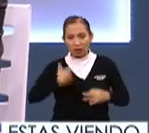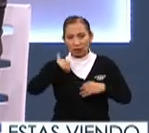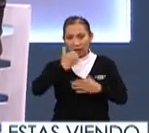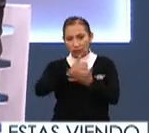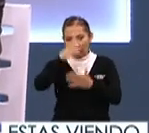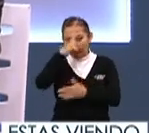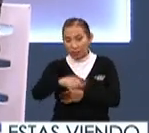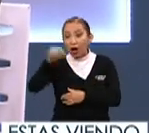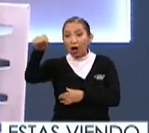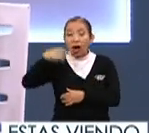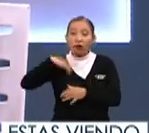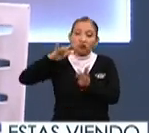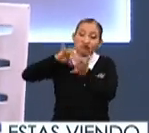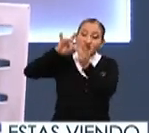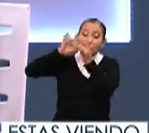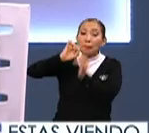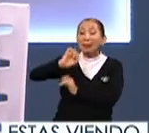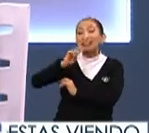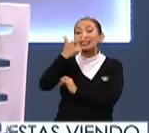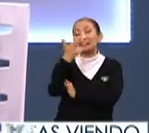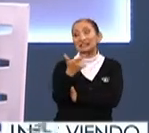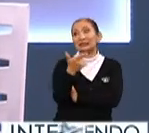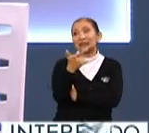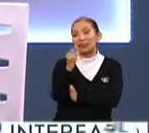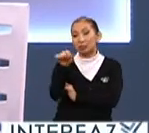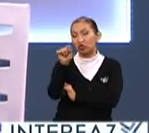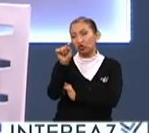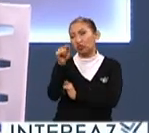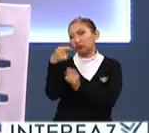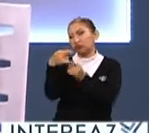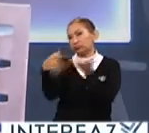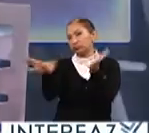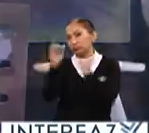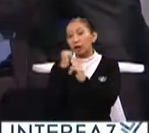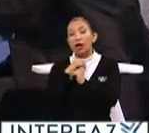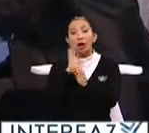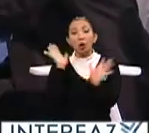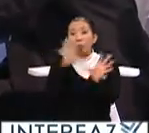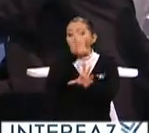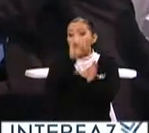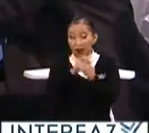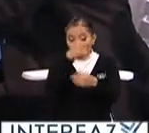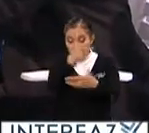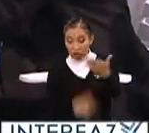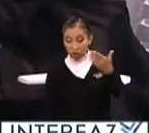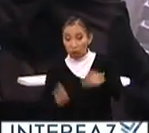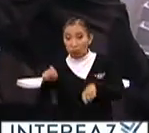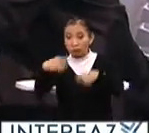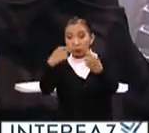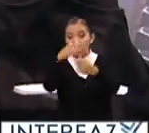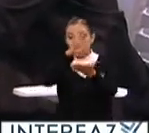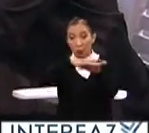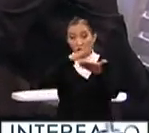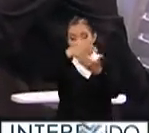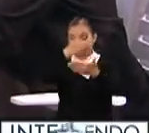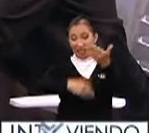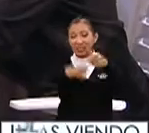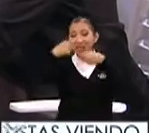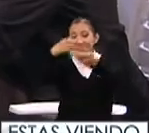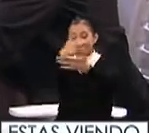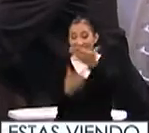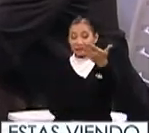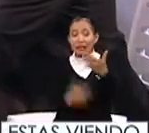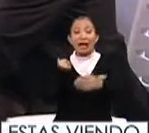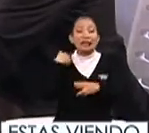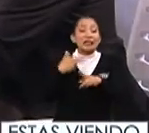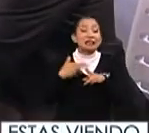De todo esto se pudo contactar a 27.icacho, no se pudo entregar la totalidad de las boletas a las personas que estaban registradas, y de